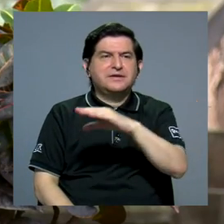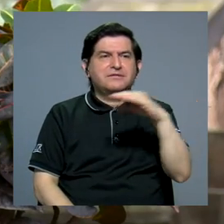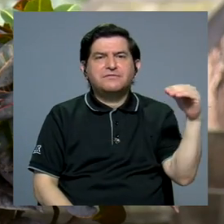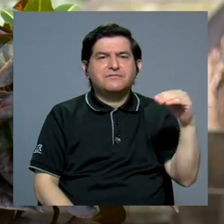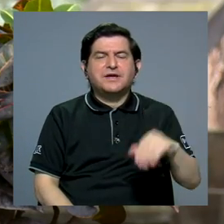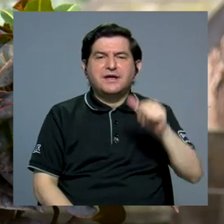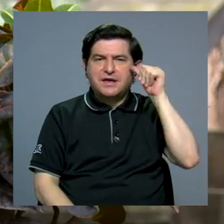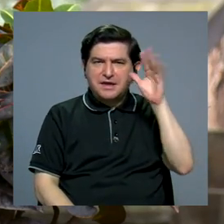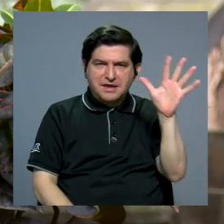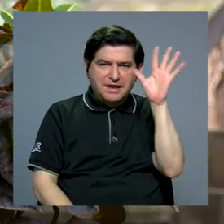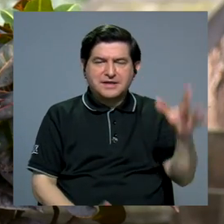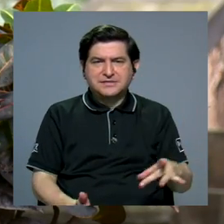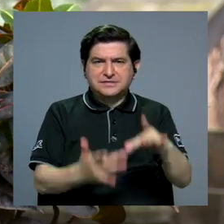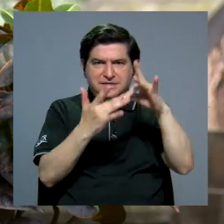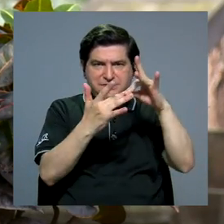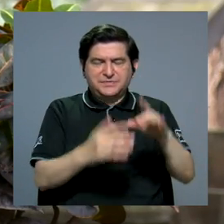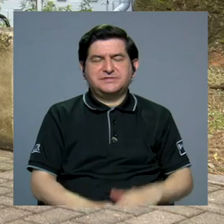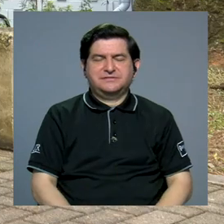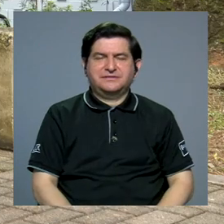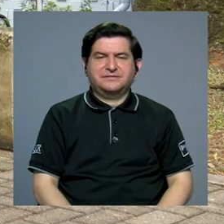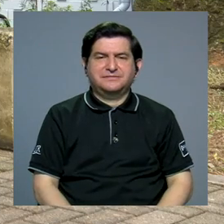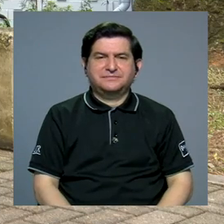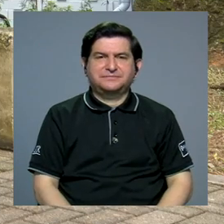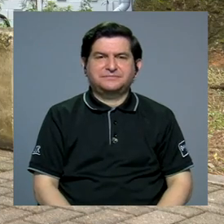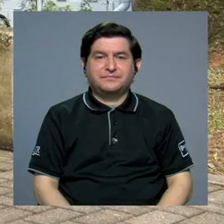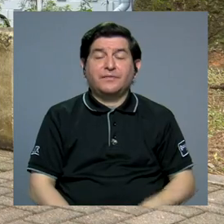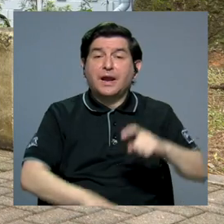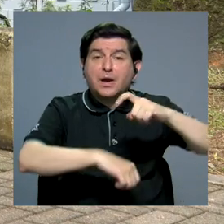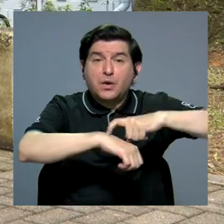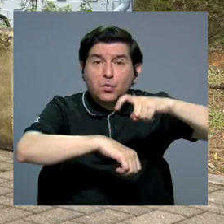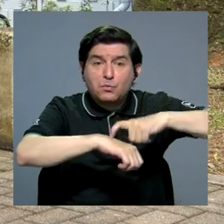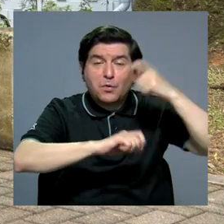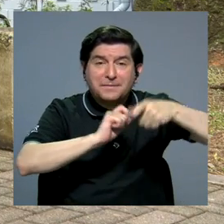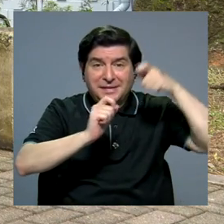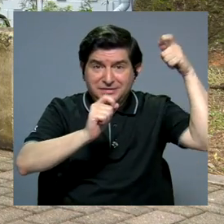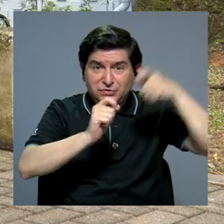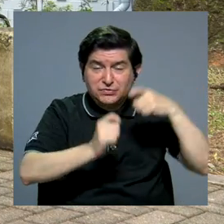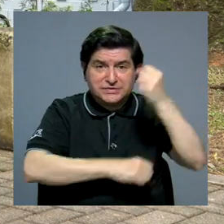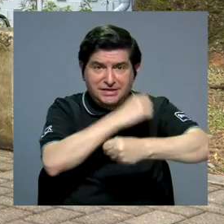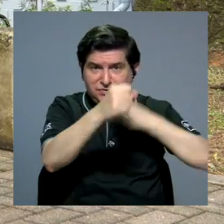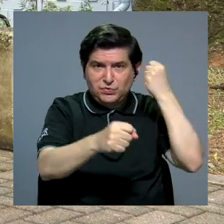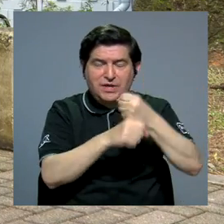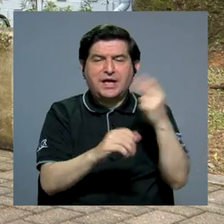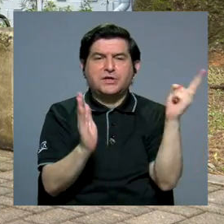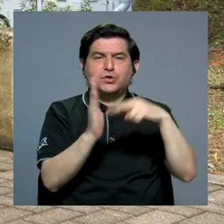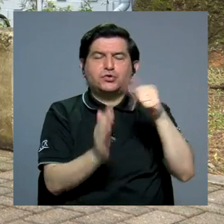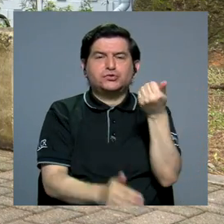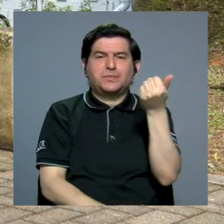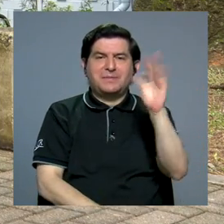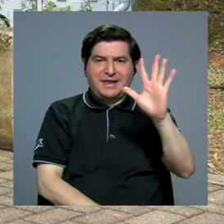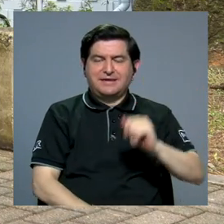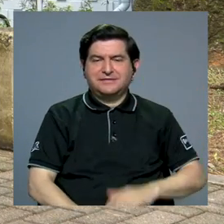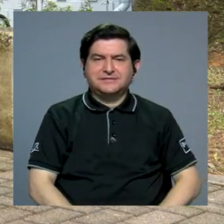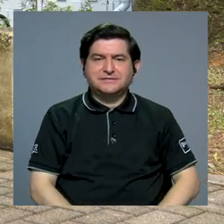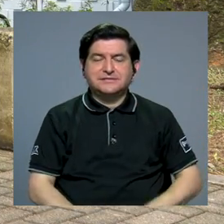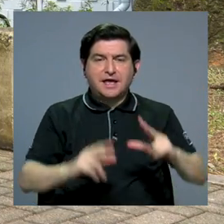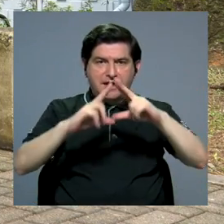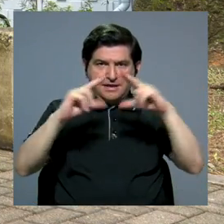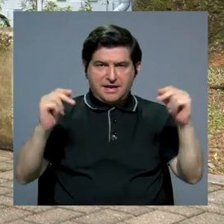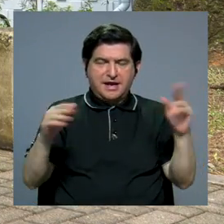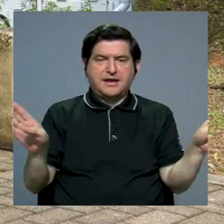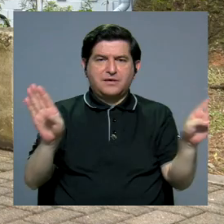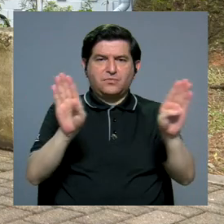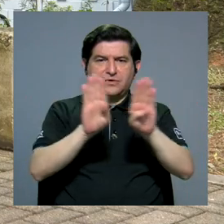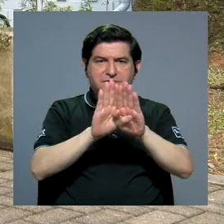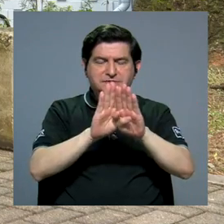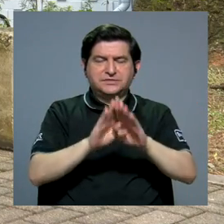Asia, particularmente Asia Meridional. En un momento específico, en el año 2015, cuando Nicaragua cierra